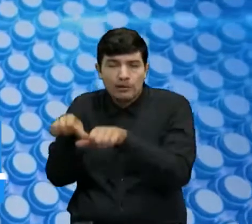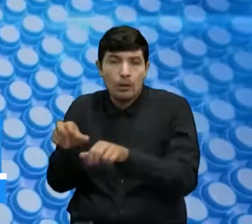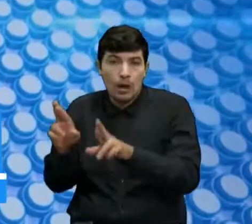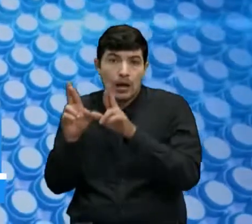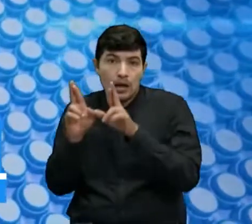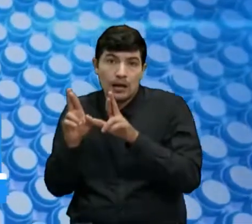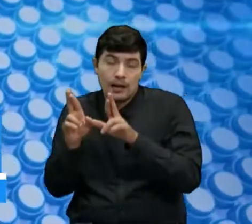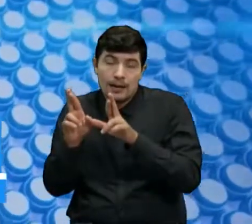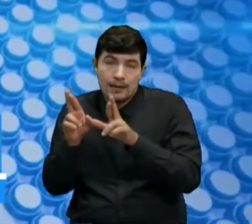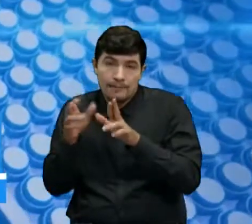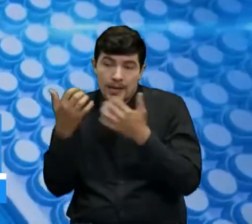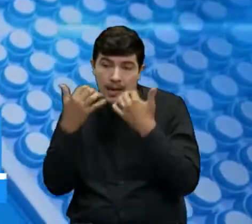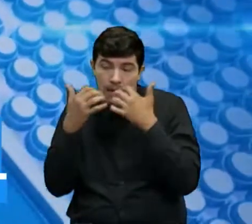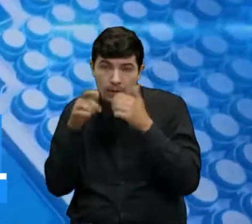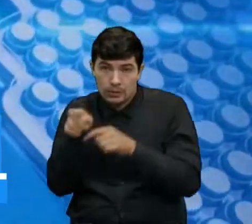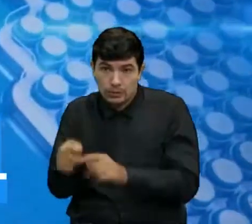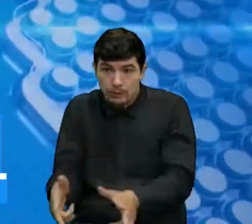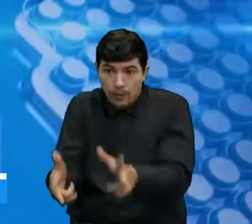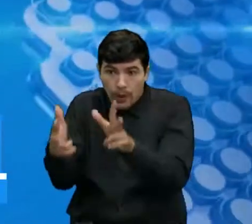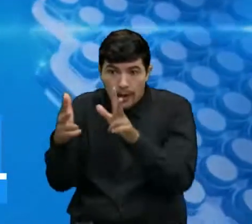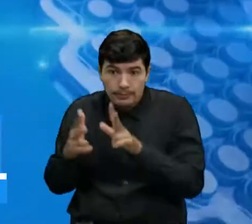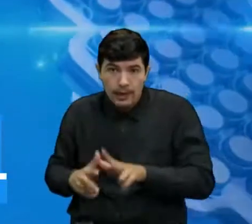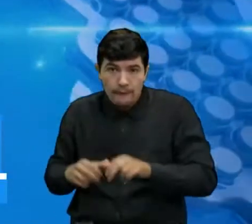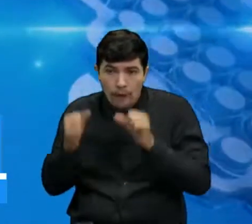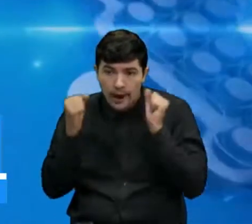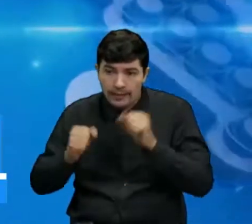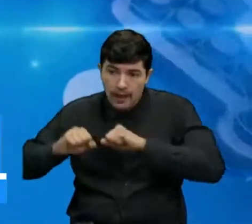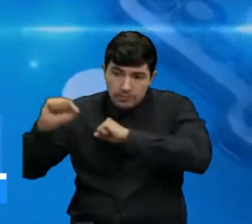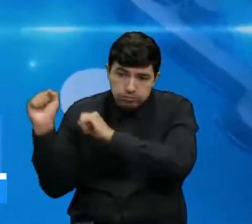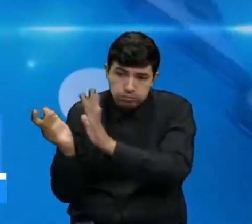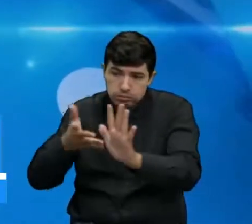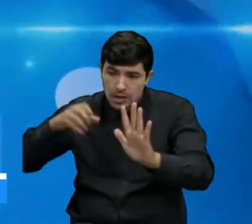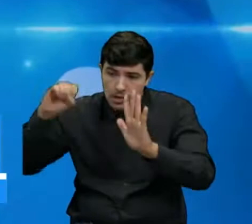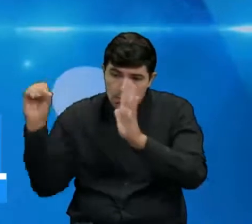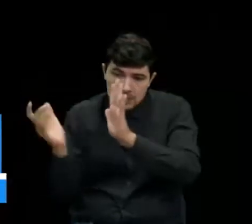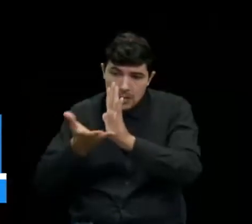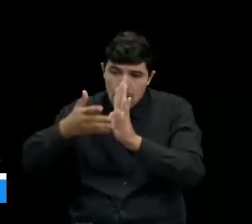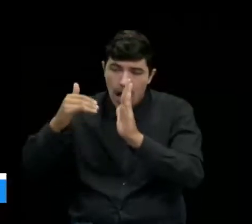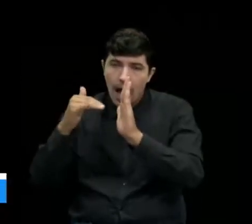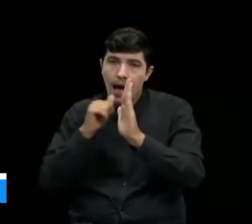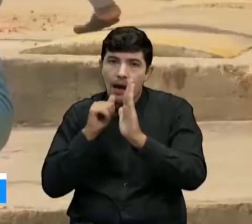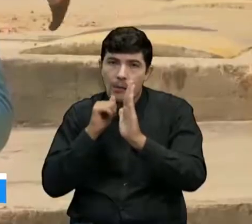infraestructura deteriorada con el paso del tiempo colapse ante la agresiva corriente de agua que pasa por el canal.